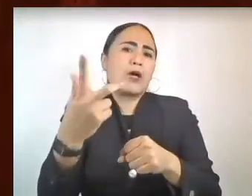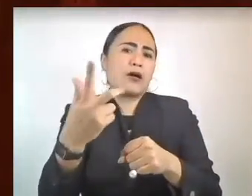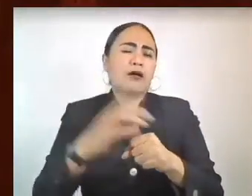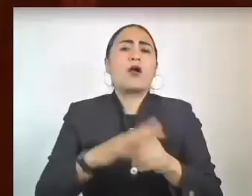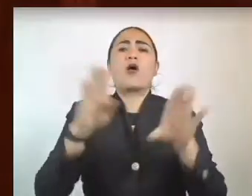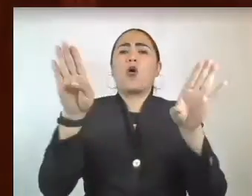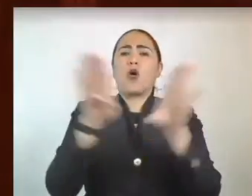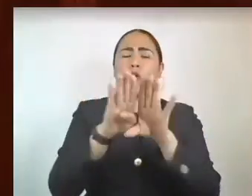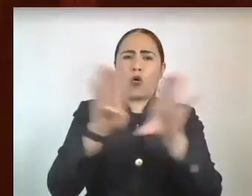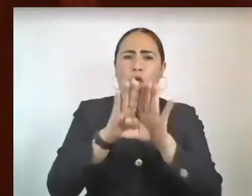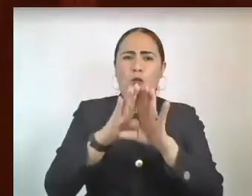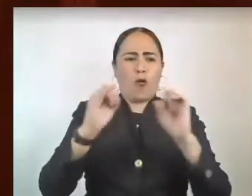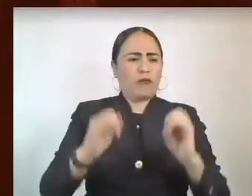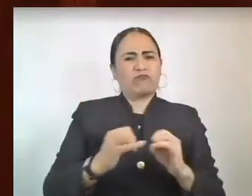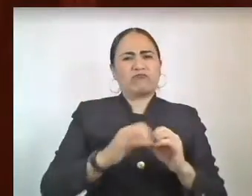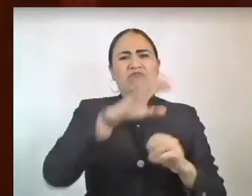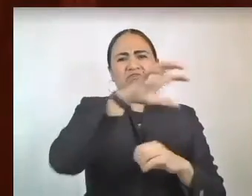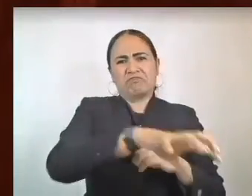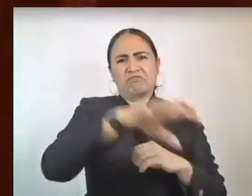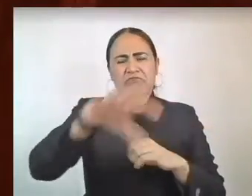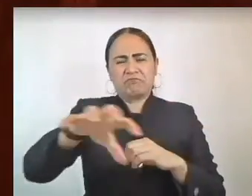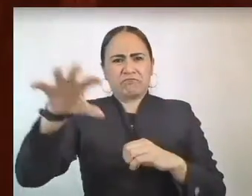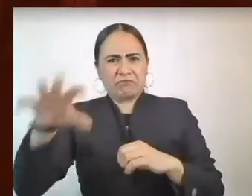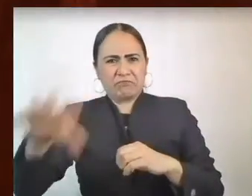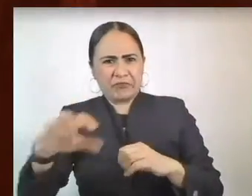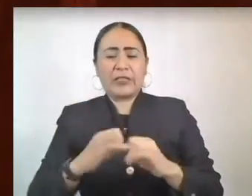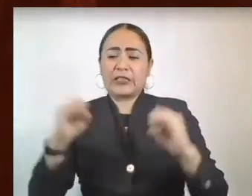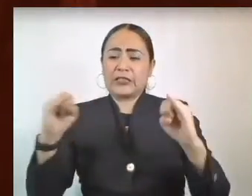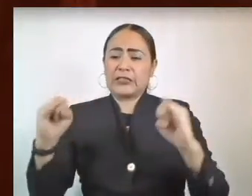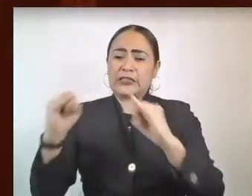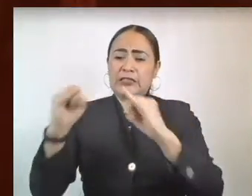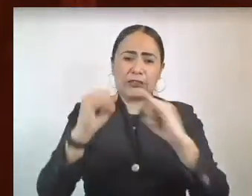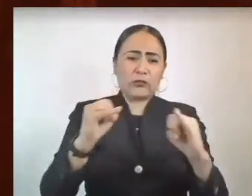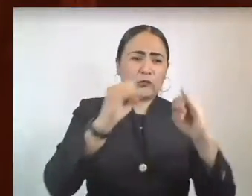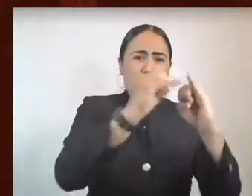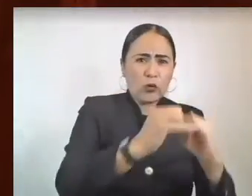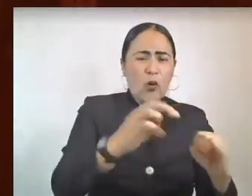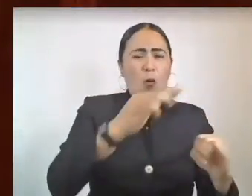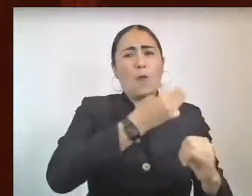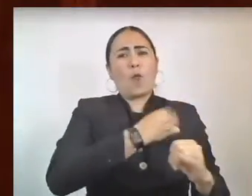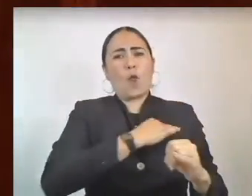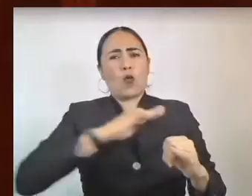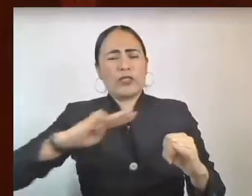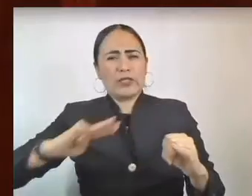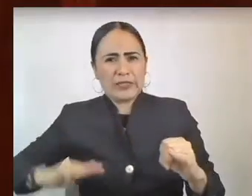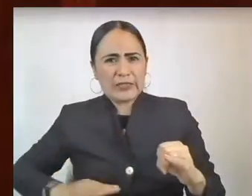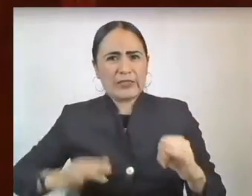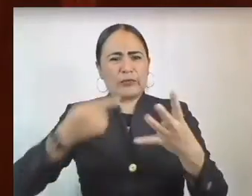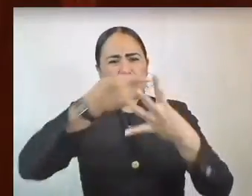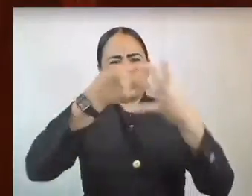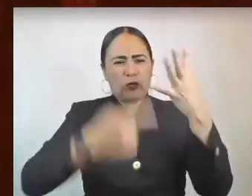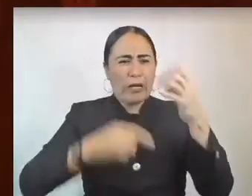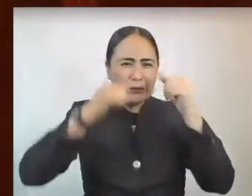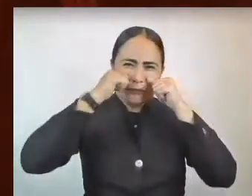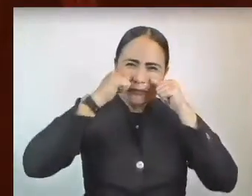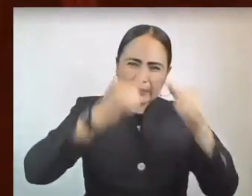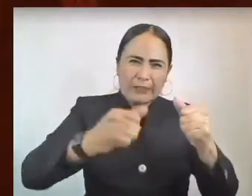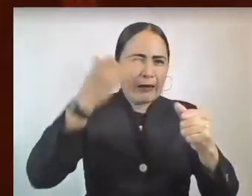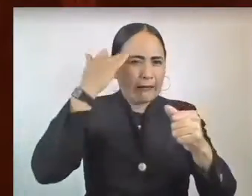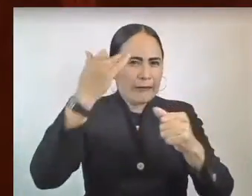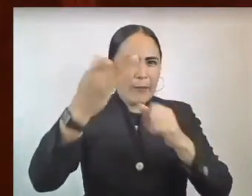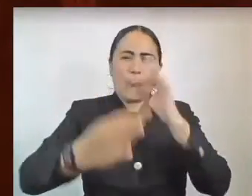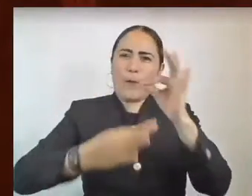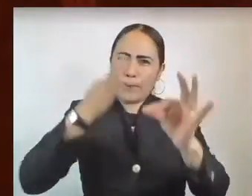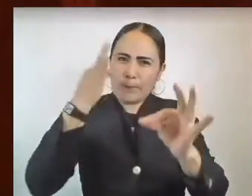las dependencias, instancias, organismos y municipios de atender en tiempo previo al ejercicio